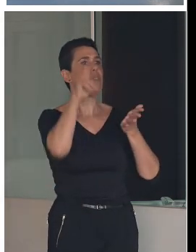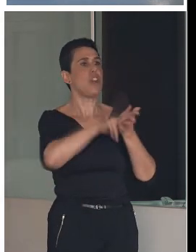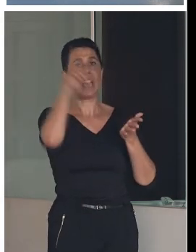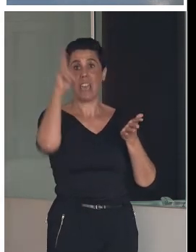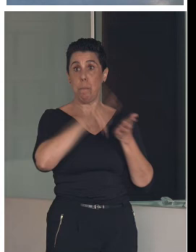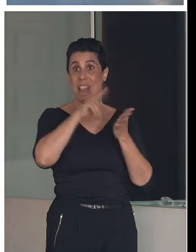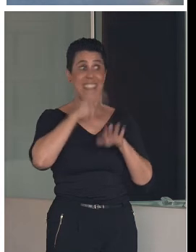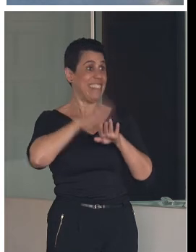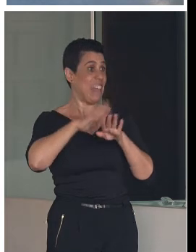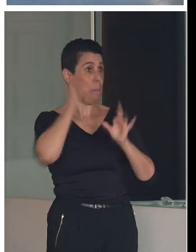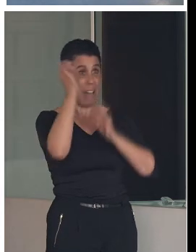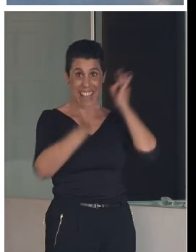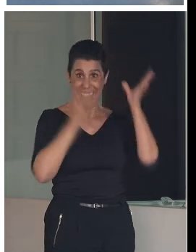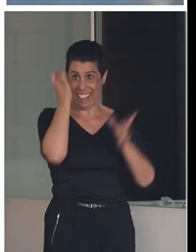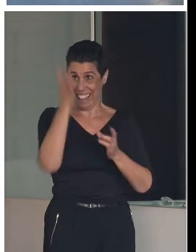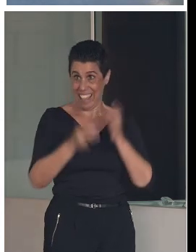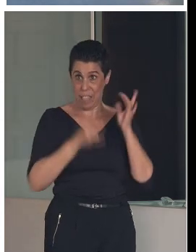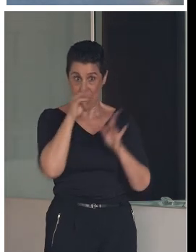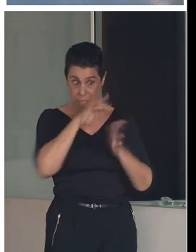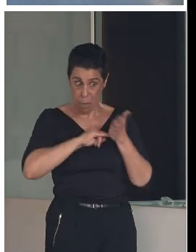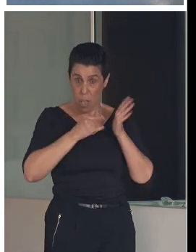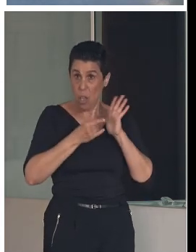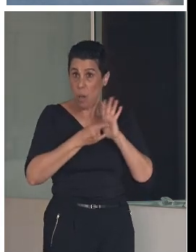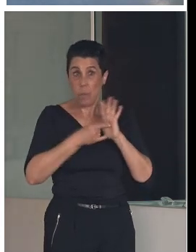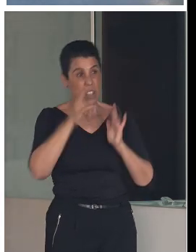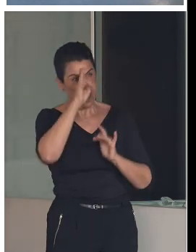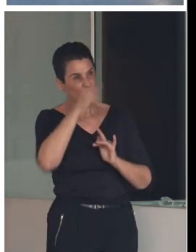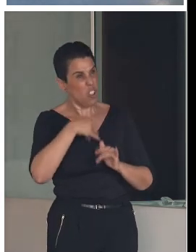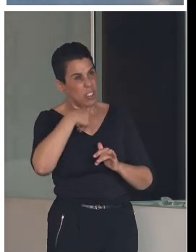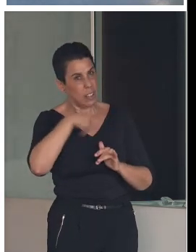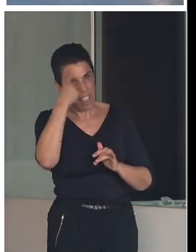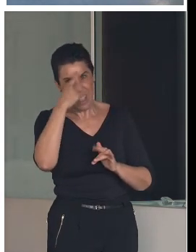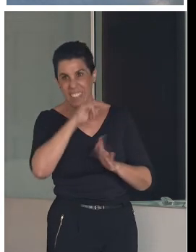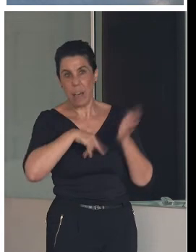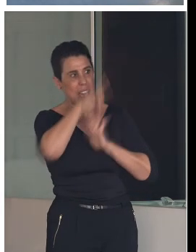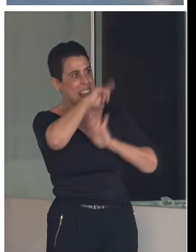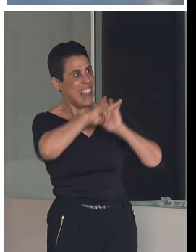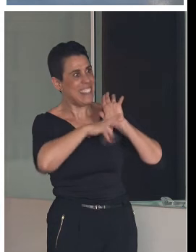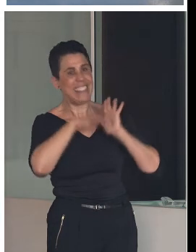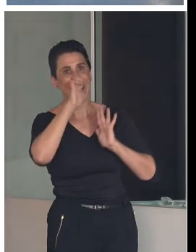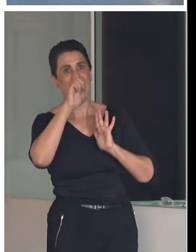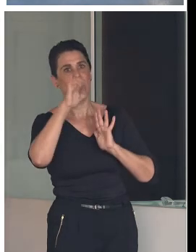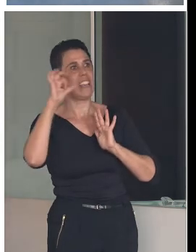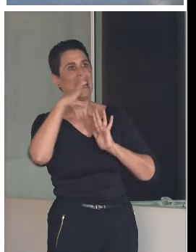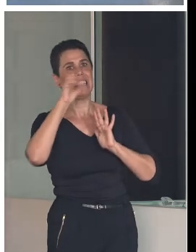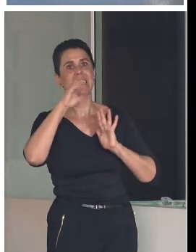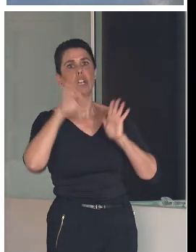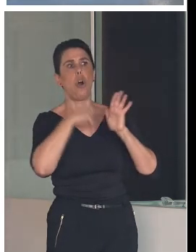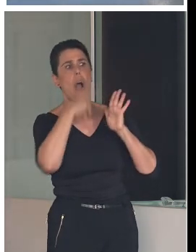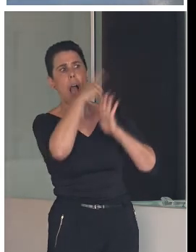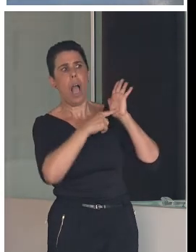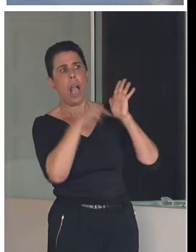culturales y creativas. En él había, no sé si conocéis los listados ESCO, que es donde se definen los perfiles